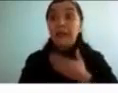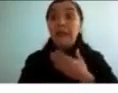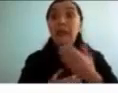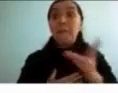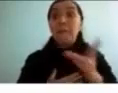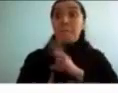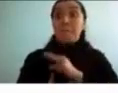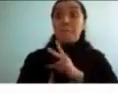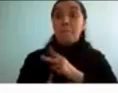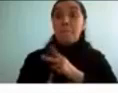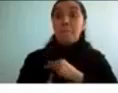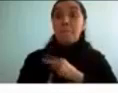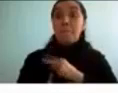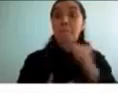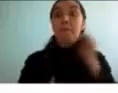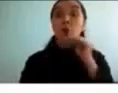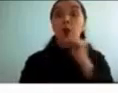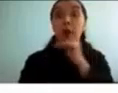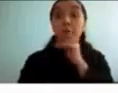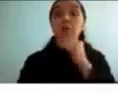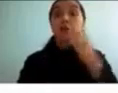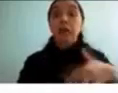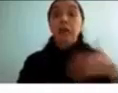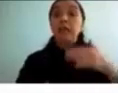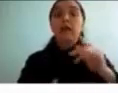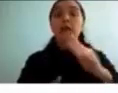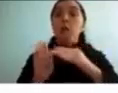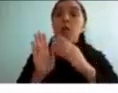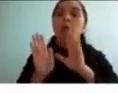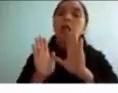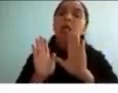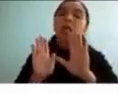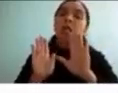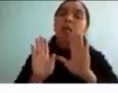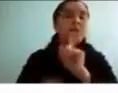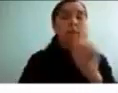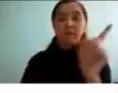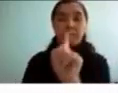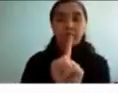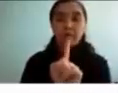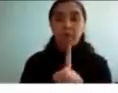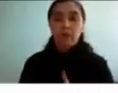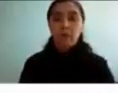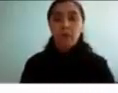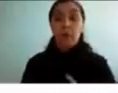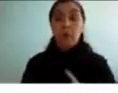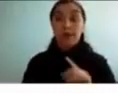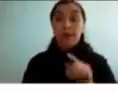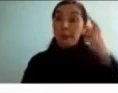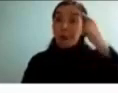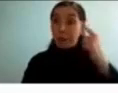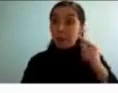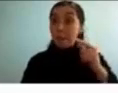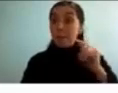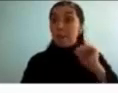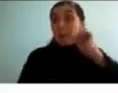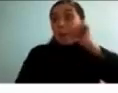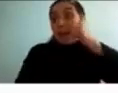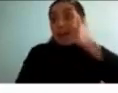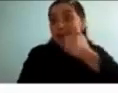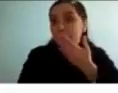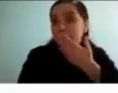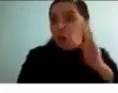antes incluso aunque las recompensas a largo plazo sean mejores y no les preocupa al futuro las consecuencias de